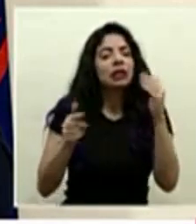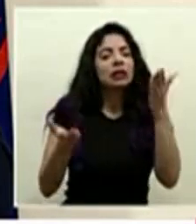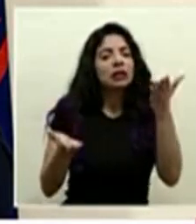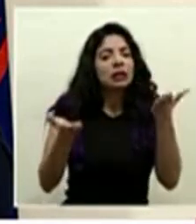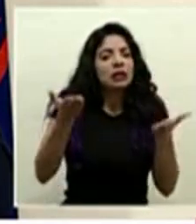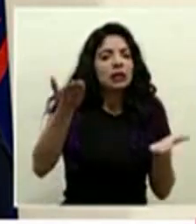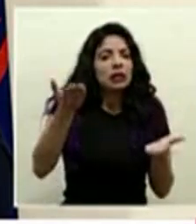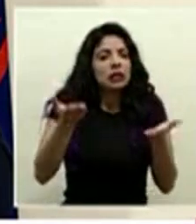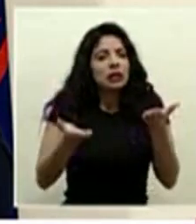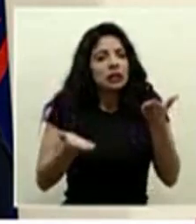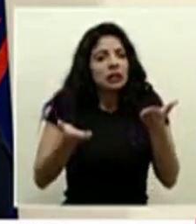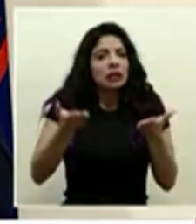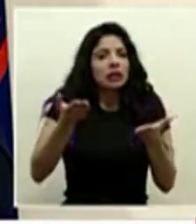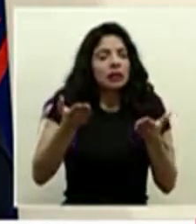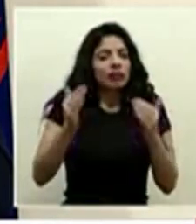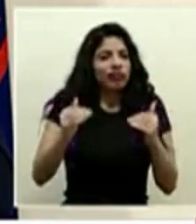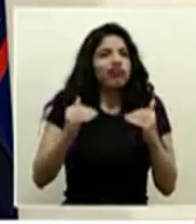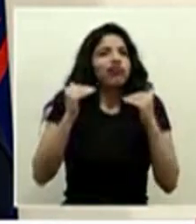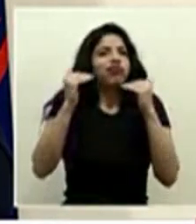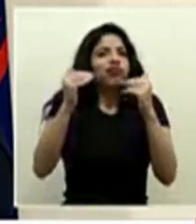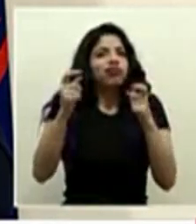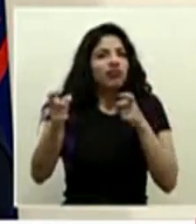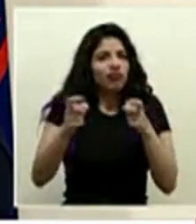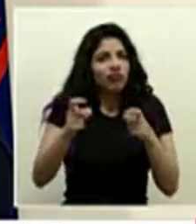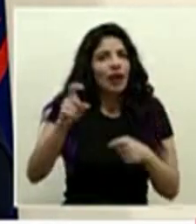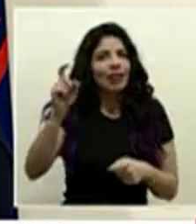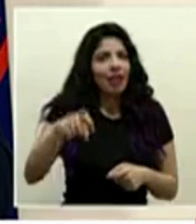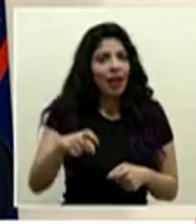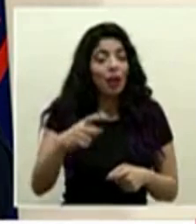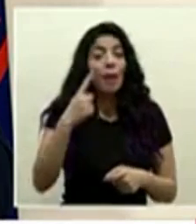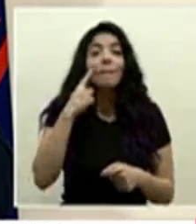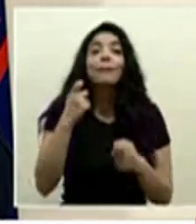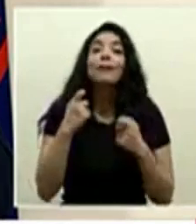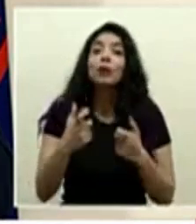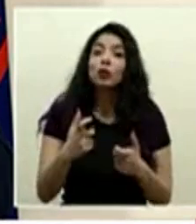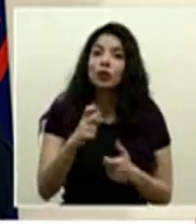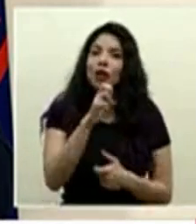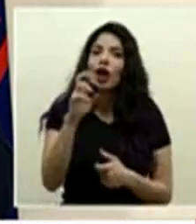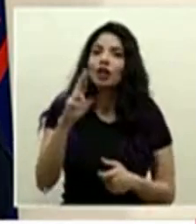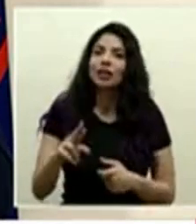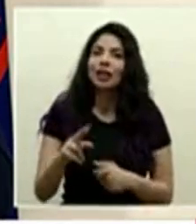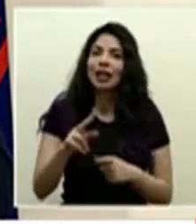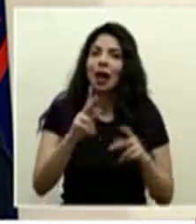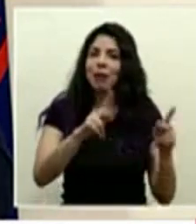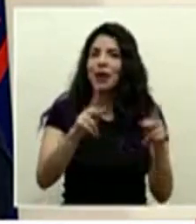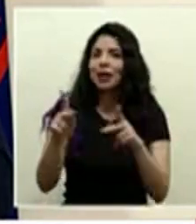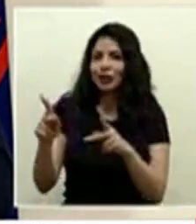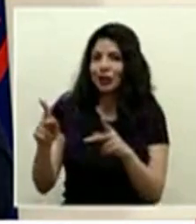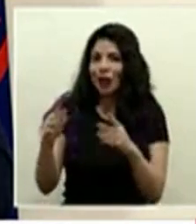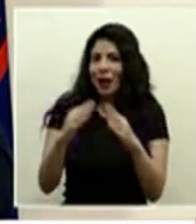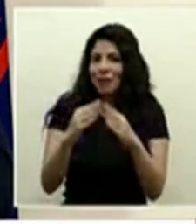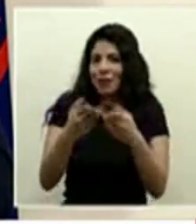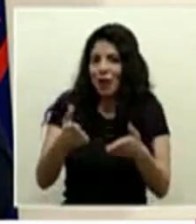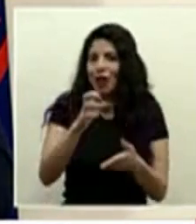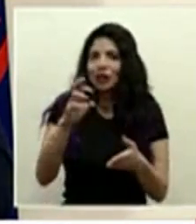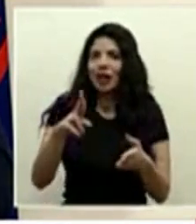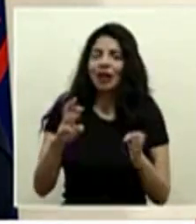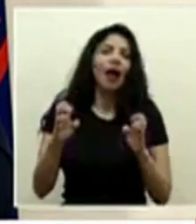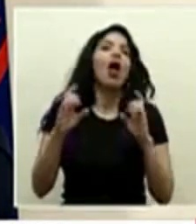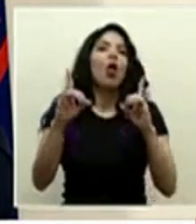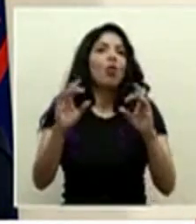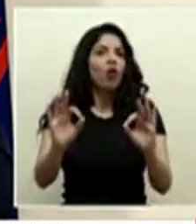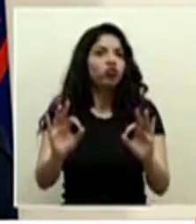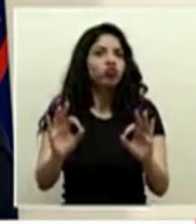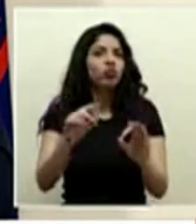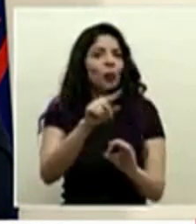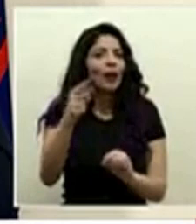más sofisticado afortunadamente Costa Rica tiene una población educada y entiende esto y